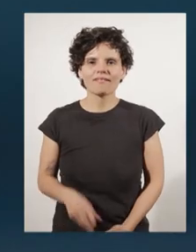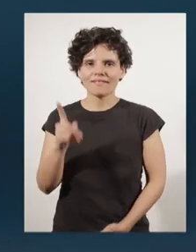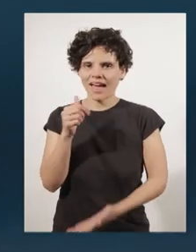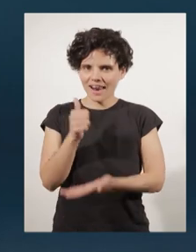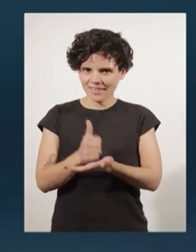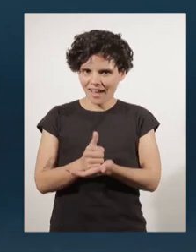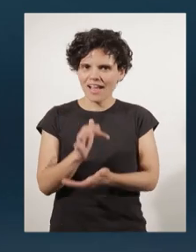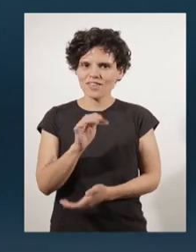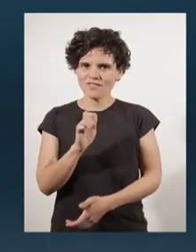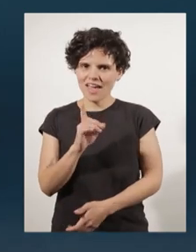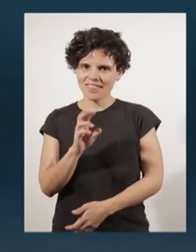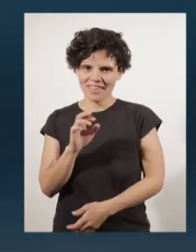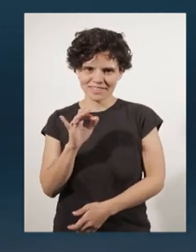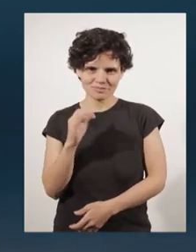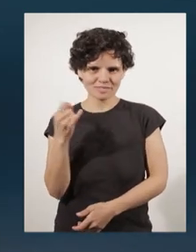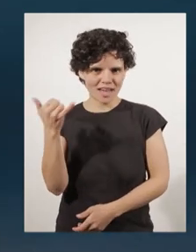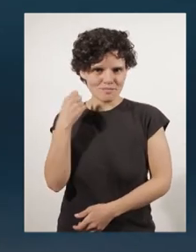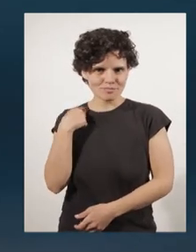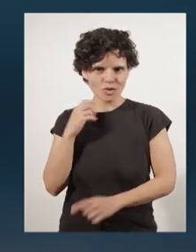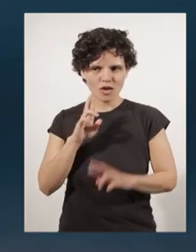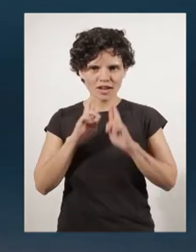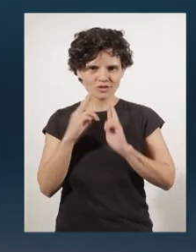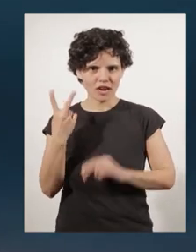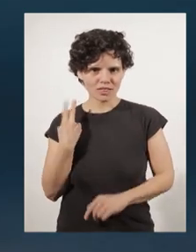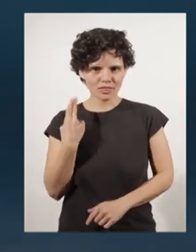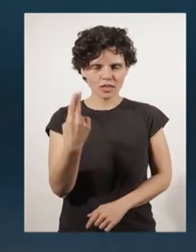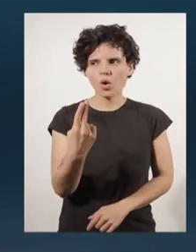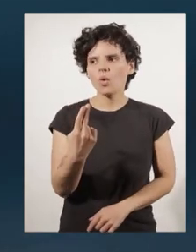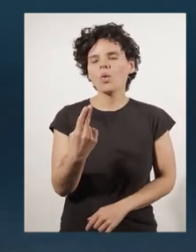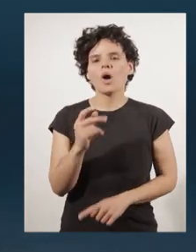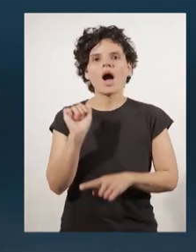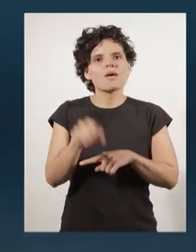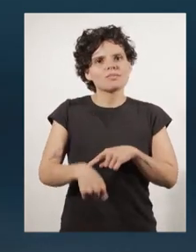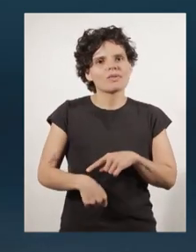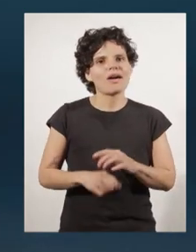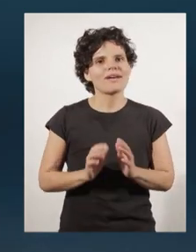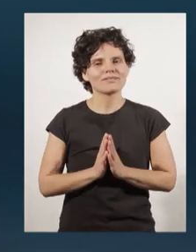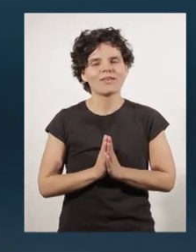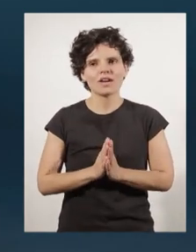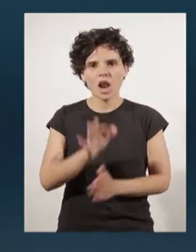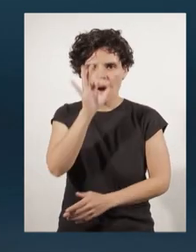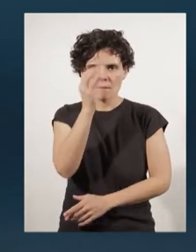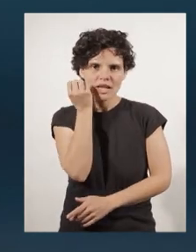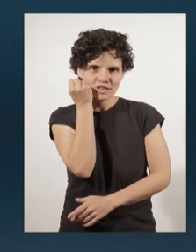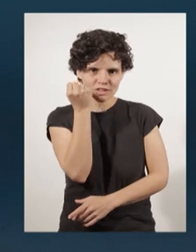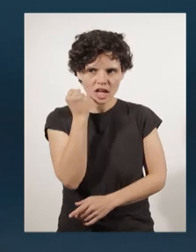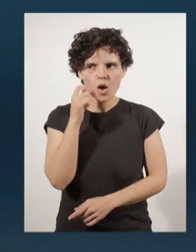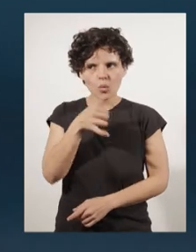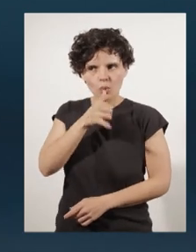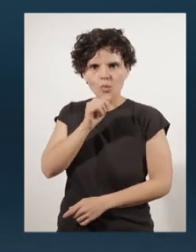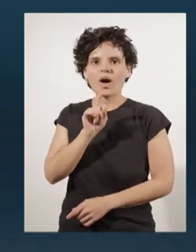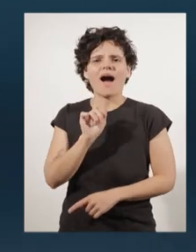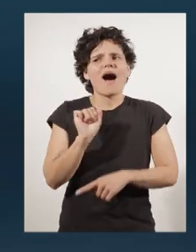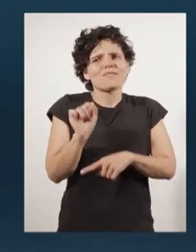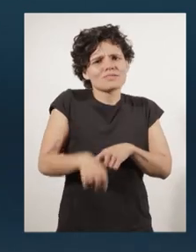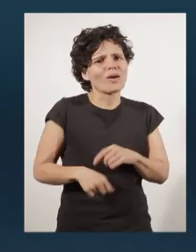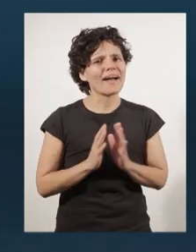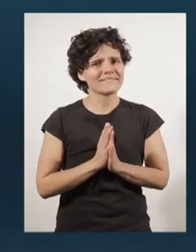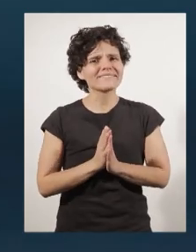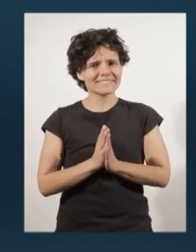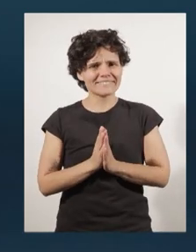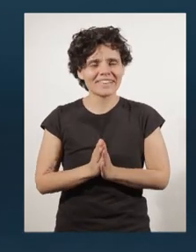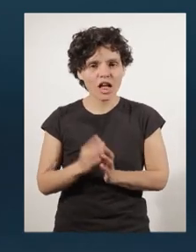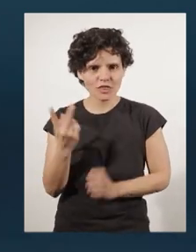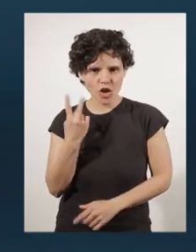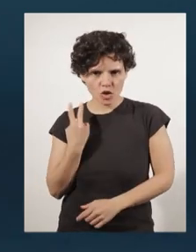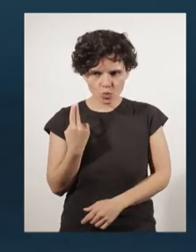Me llamó Federico, el alcalde, para invitarme a comer. Y yo le dije, apruebo. ¿Complico, sabe? ¡Apruebo!